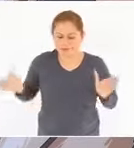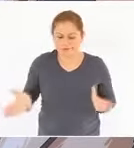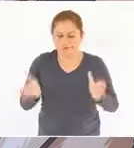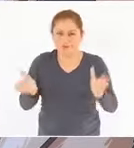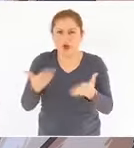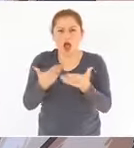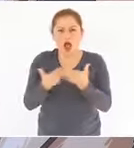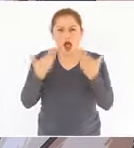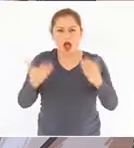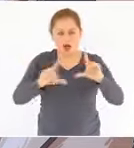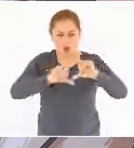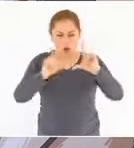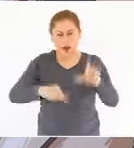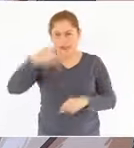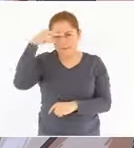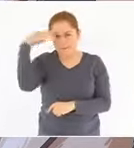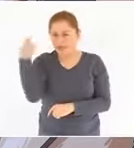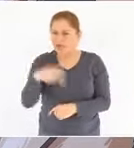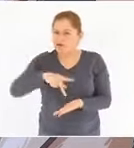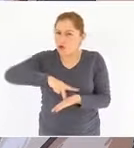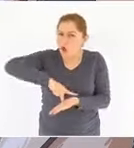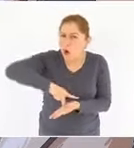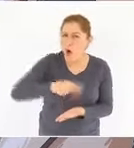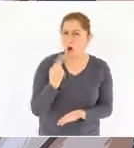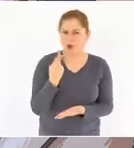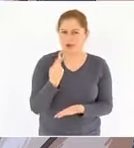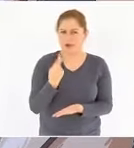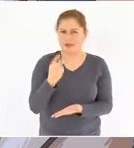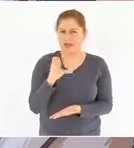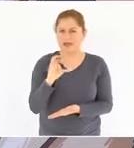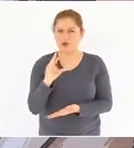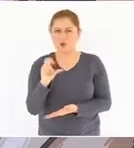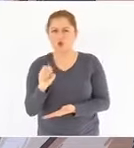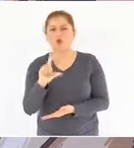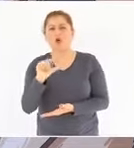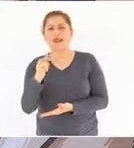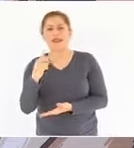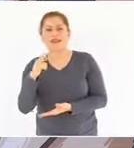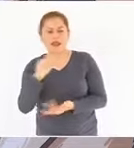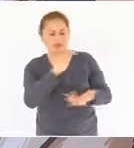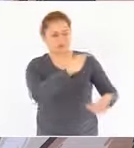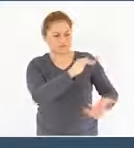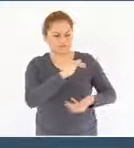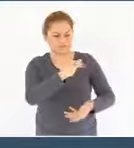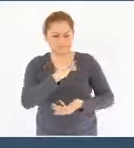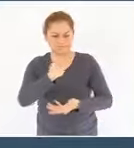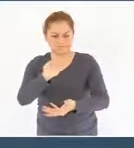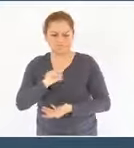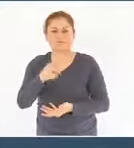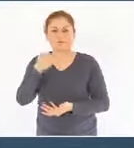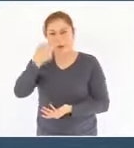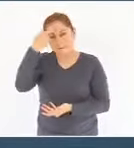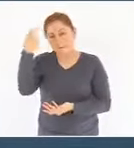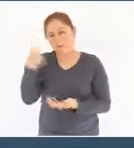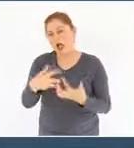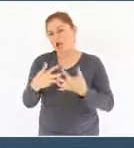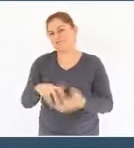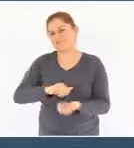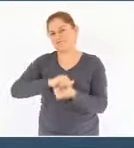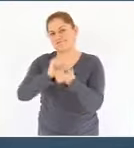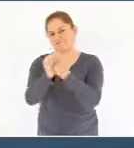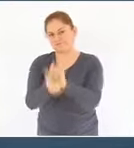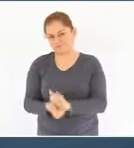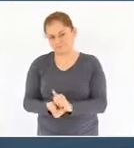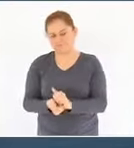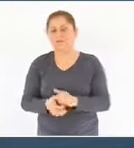sido capaz de suministrar el crudo ligero que demanda el Sistema Nacional de Refinación. No sólo eso